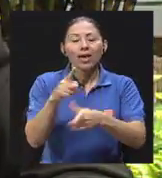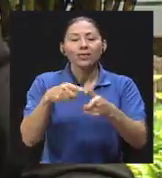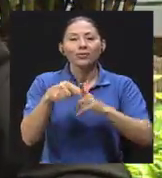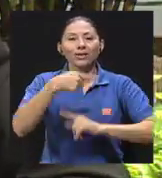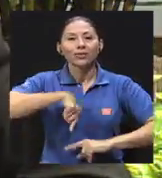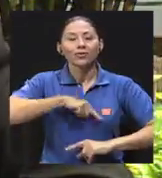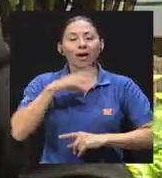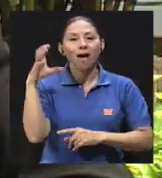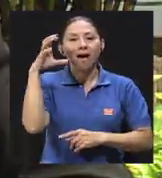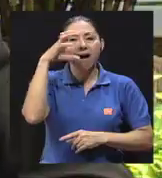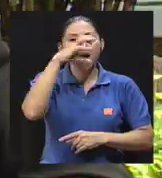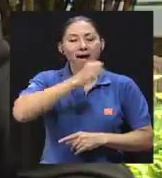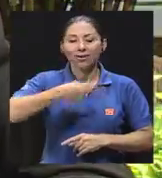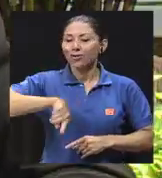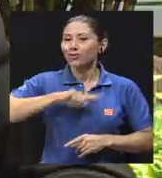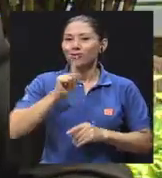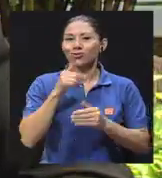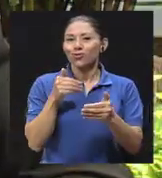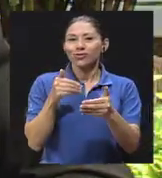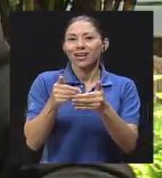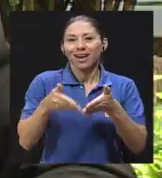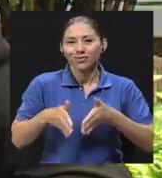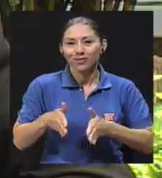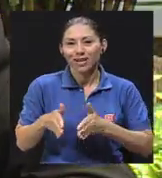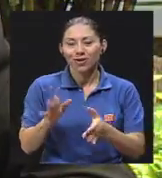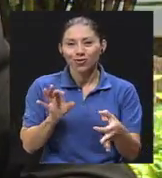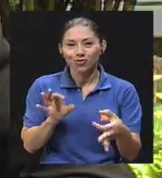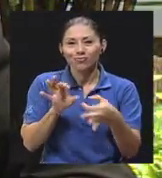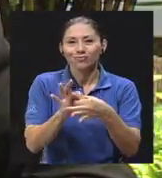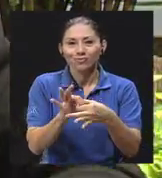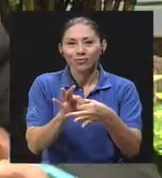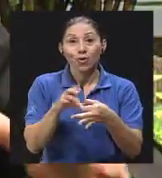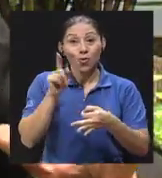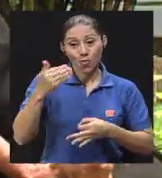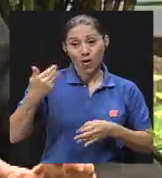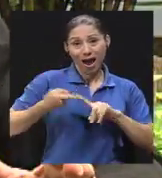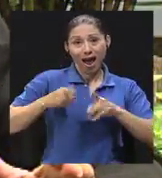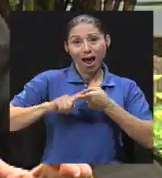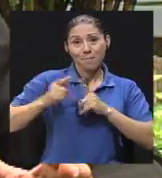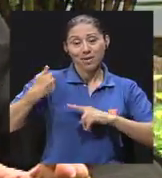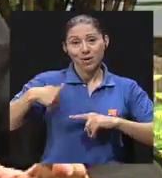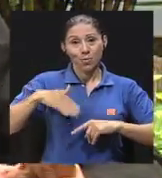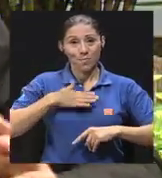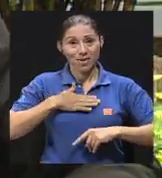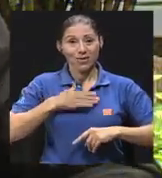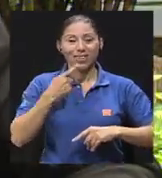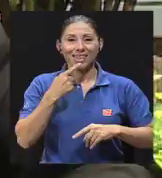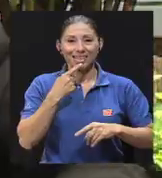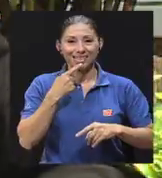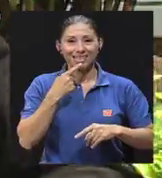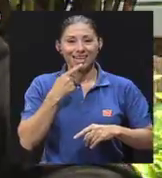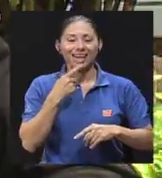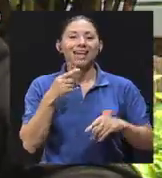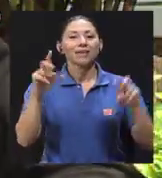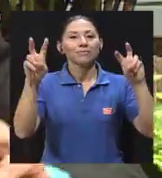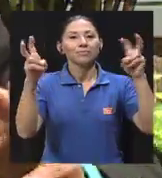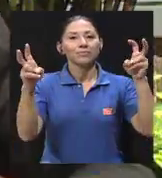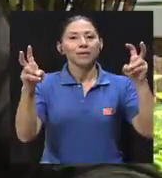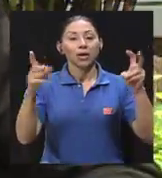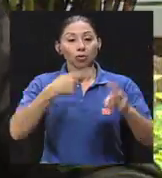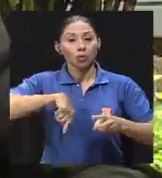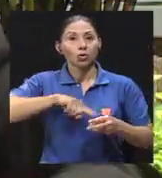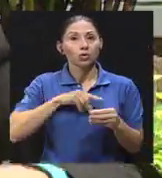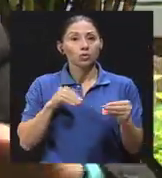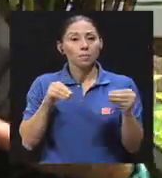Como dice un amigo mío, Rolando, entre más cerca, más lejos. Eso nos pasa a los hombres. Entonces